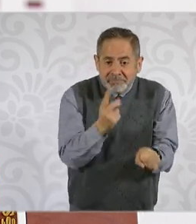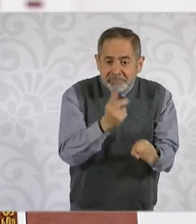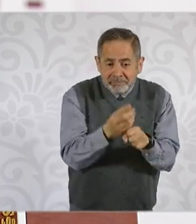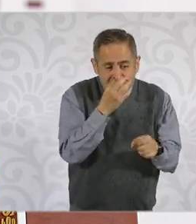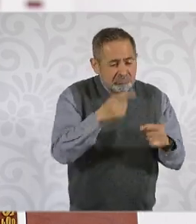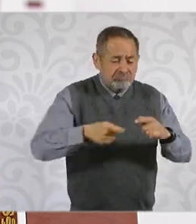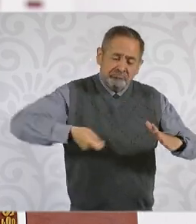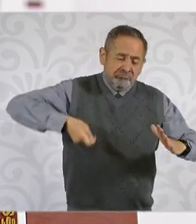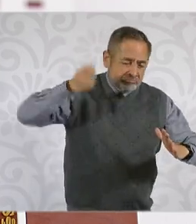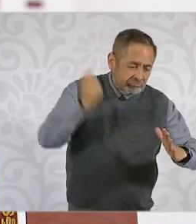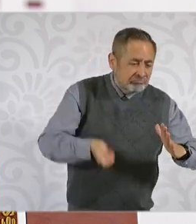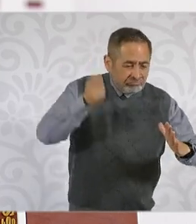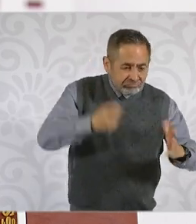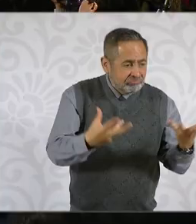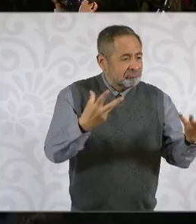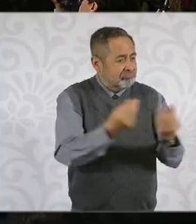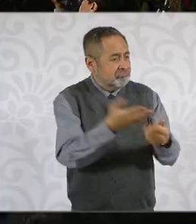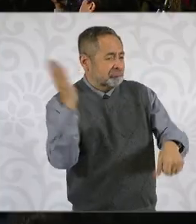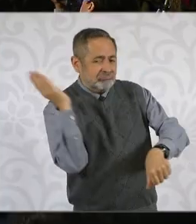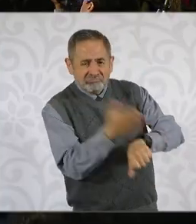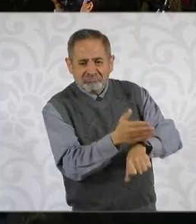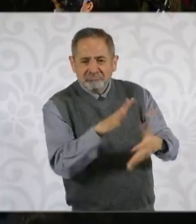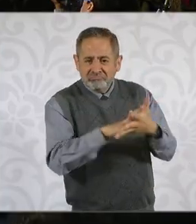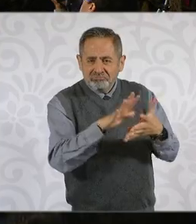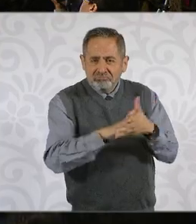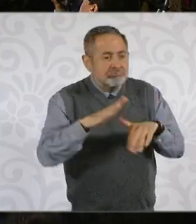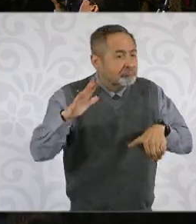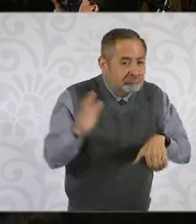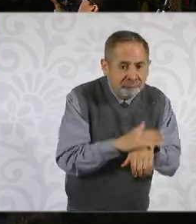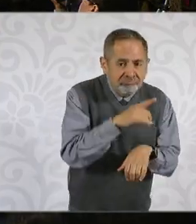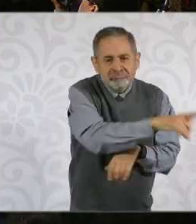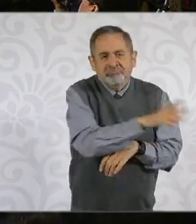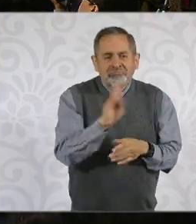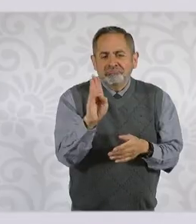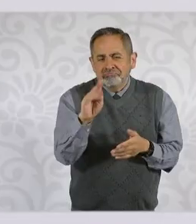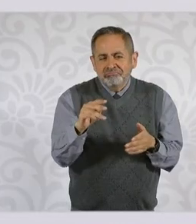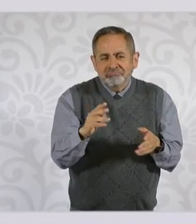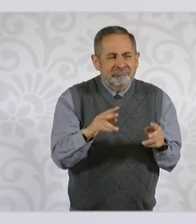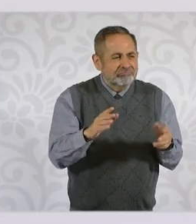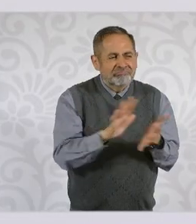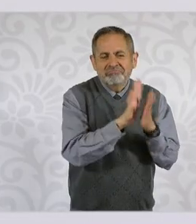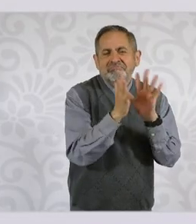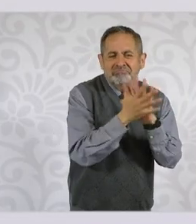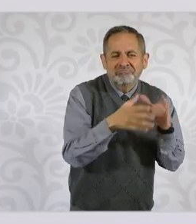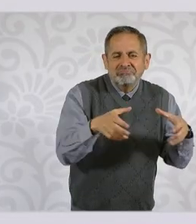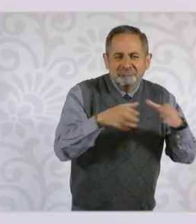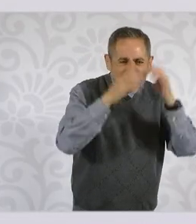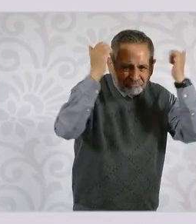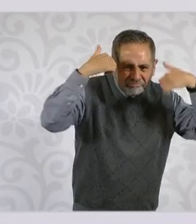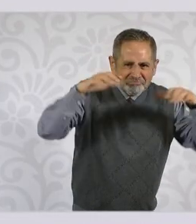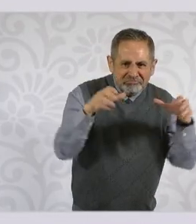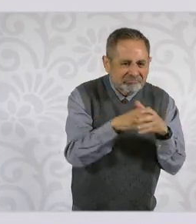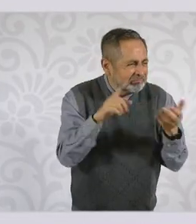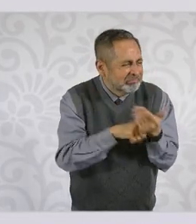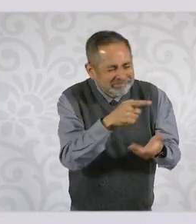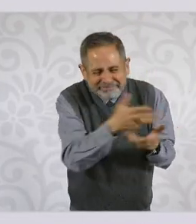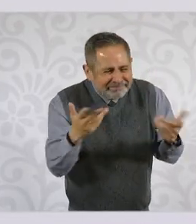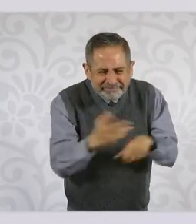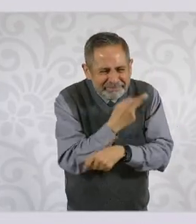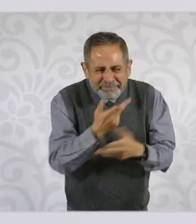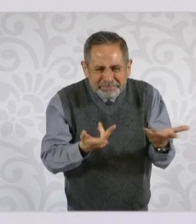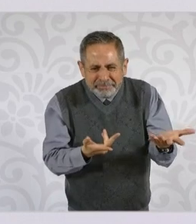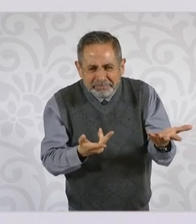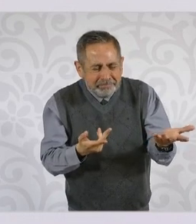por colusión con el narco, bueno, ver, explíquenme eso, lo menos pues es